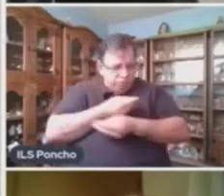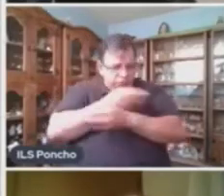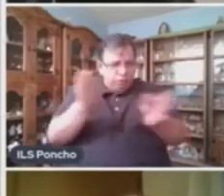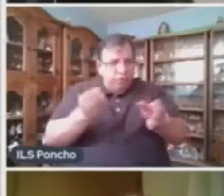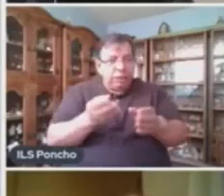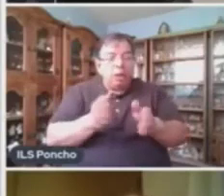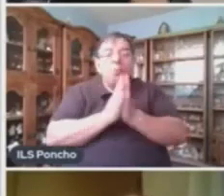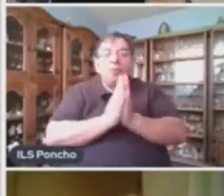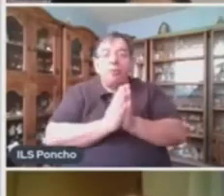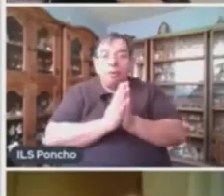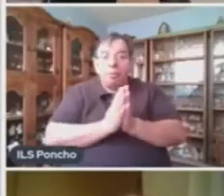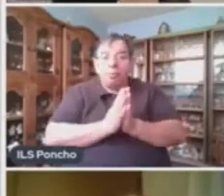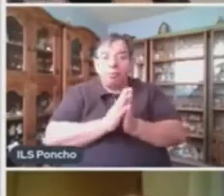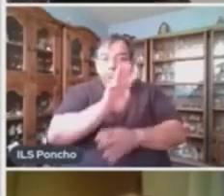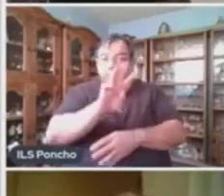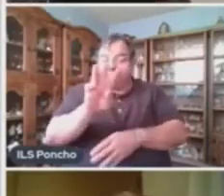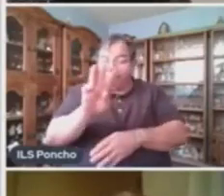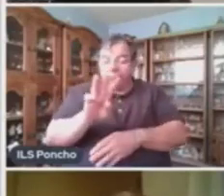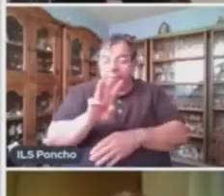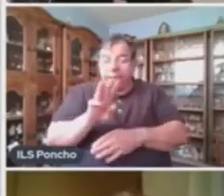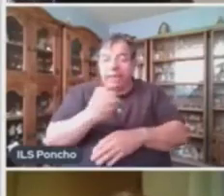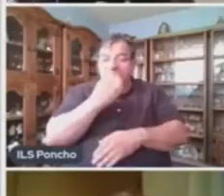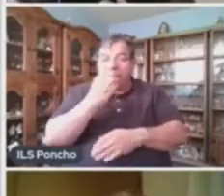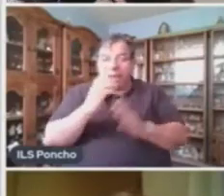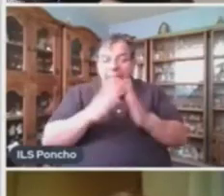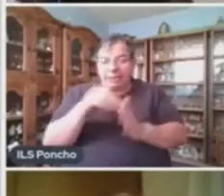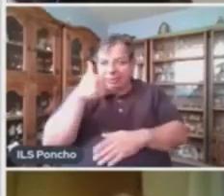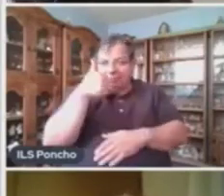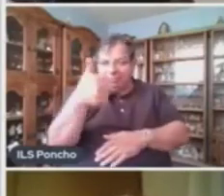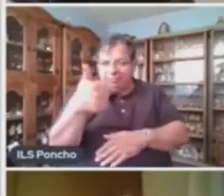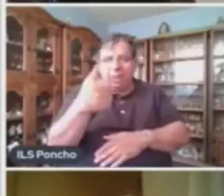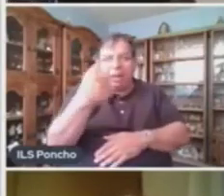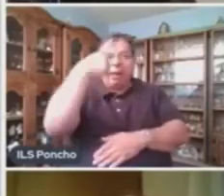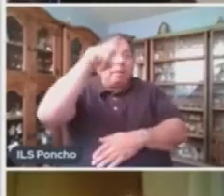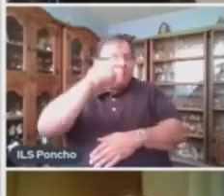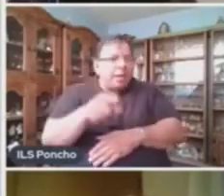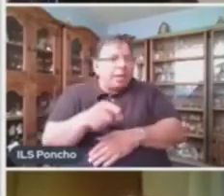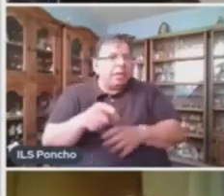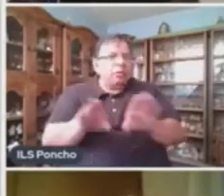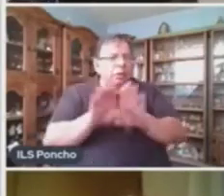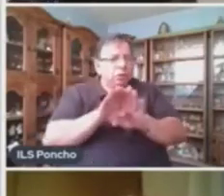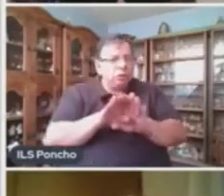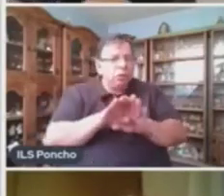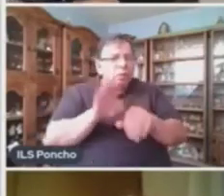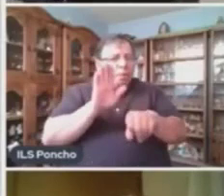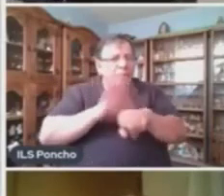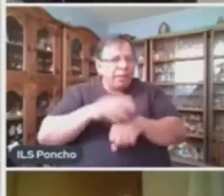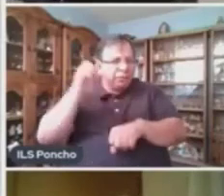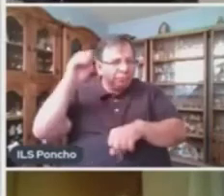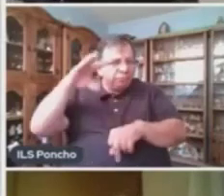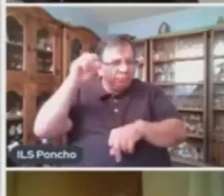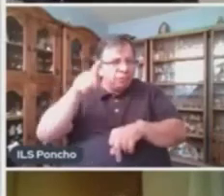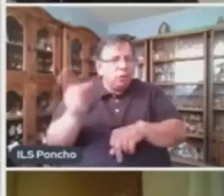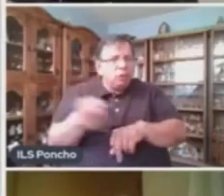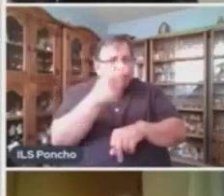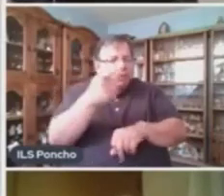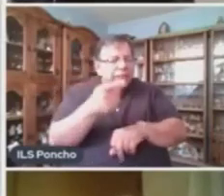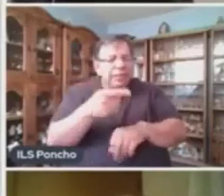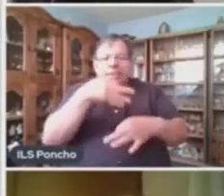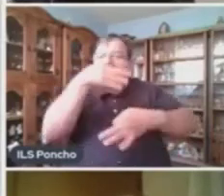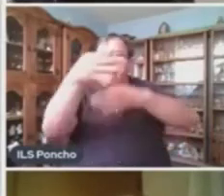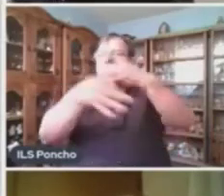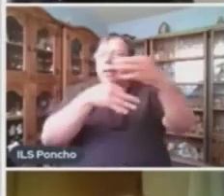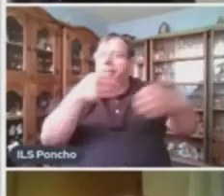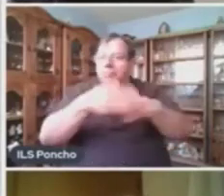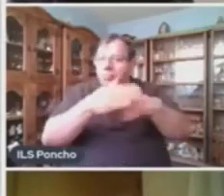darle like a la página de la Escuela en Casa, compartirla y comentar Para que cuando hagamos más transmisiones sean los primeros en recibir la